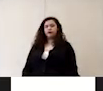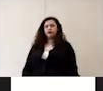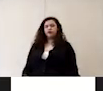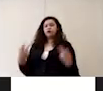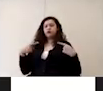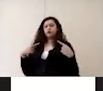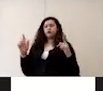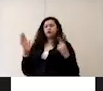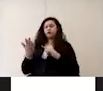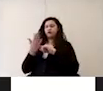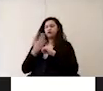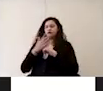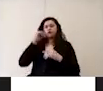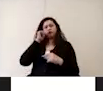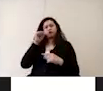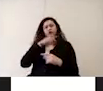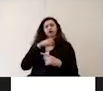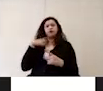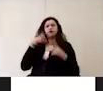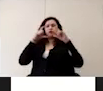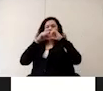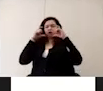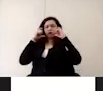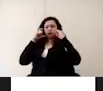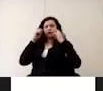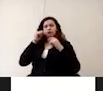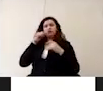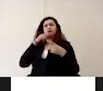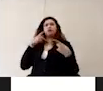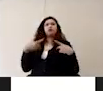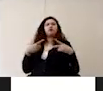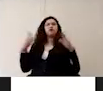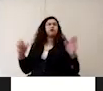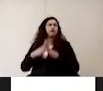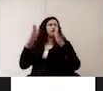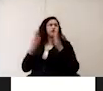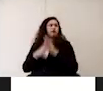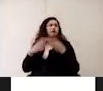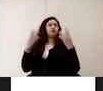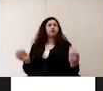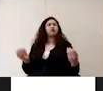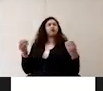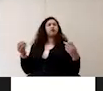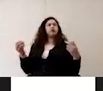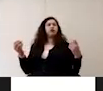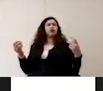exposición en todo momento deben usar cubrebocas tanto los participantes como el público